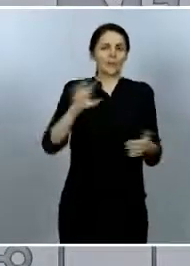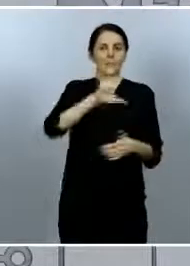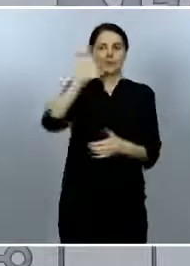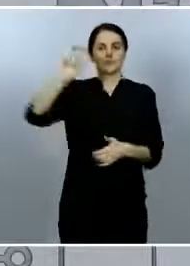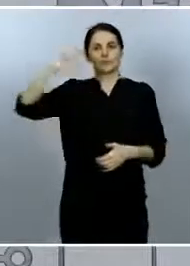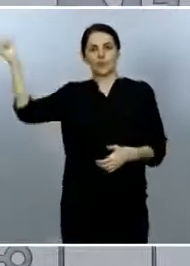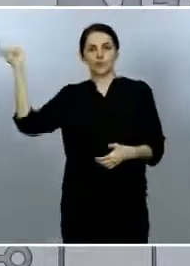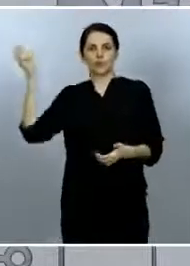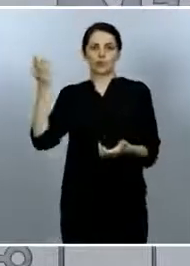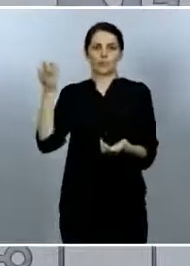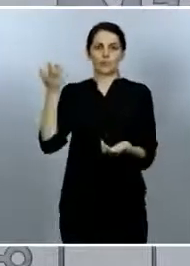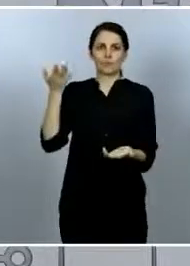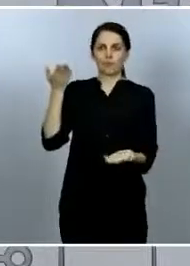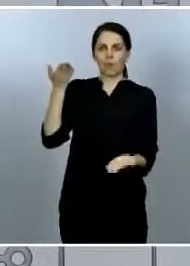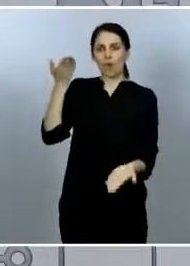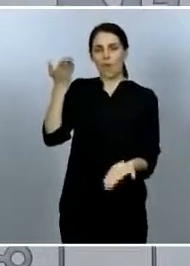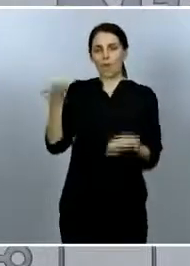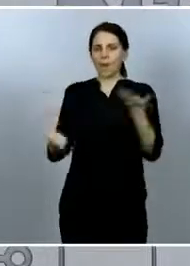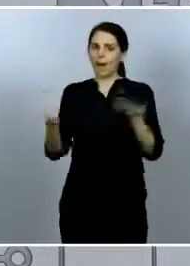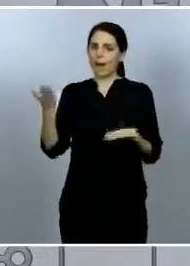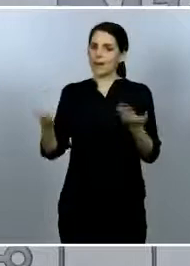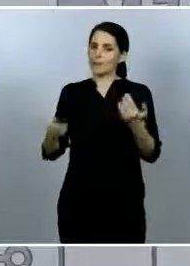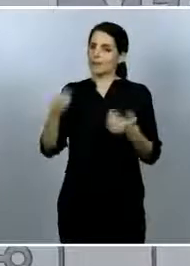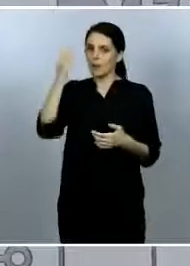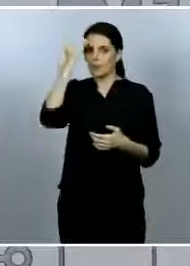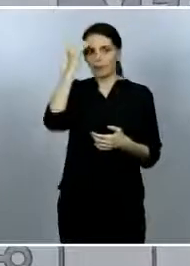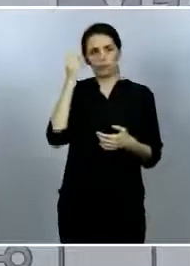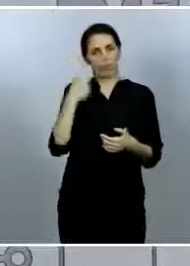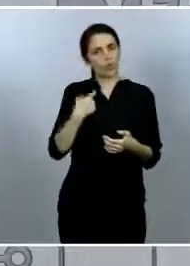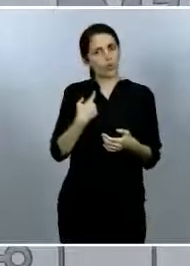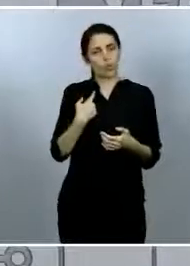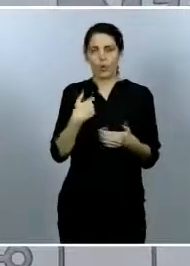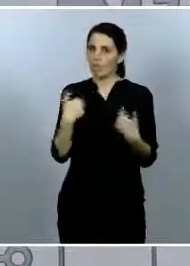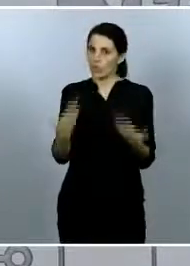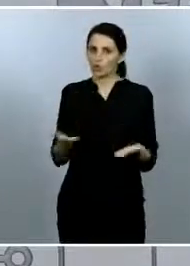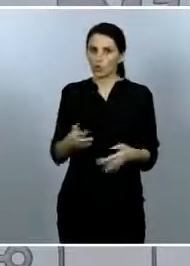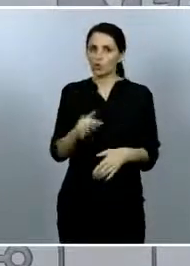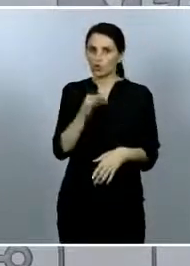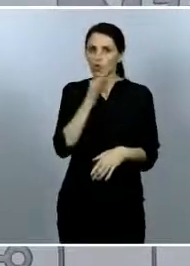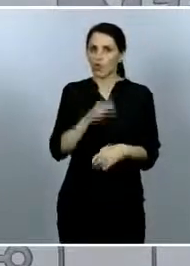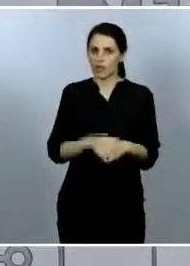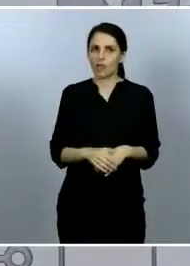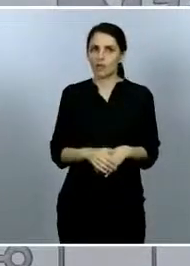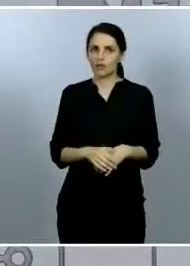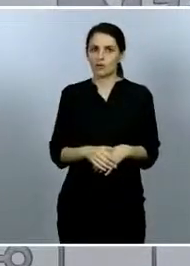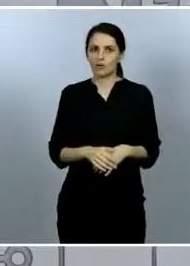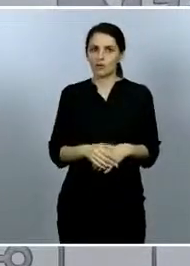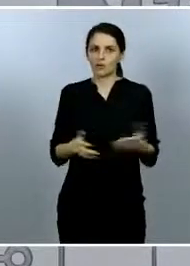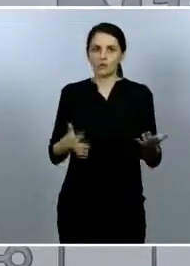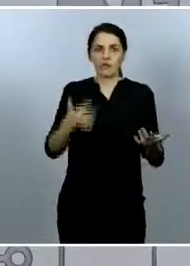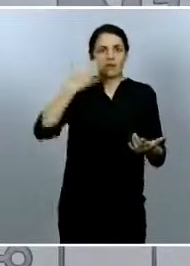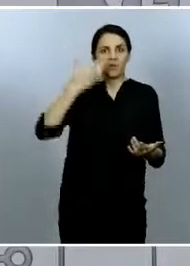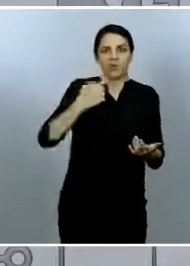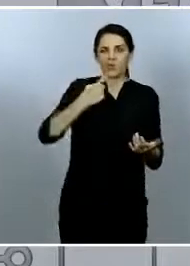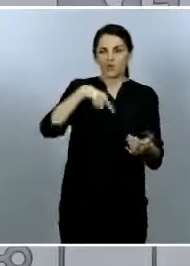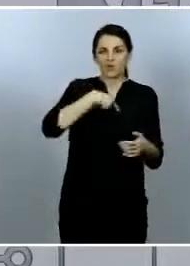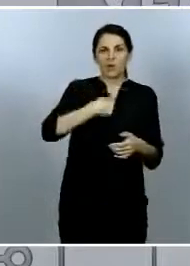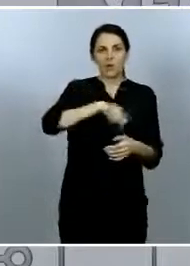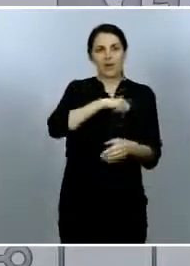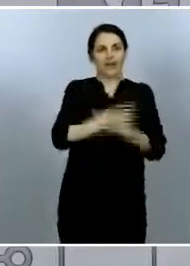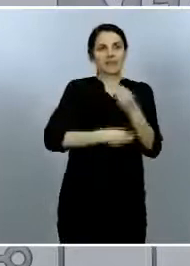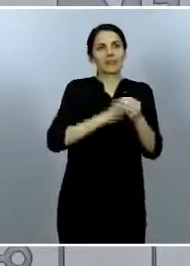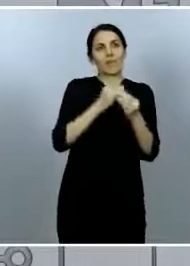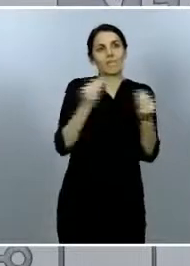y de verdad no crean que en España las cosas se hacen ni excesivamente mejor ni excesivamente peor que en otros sitios